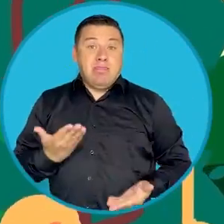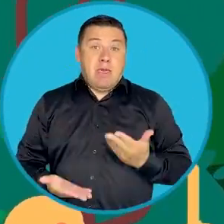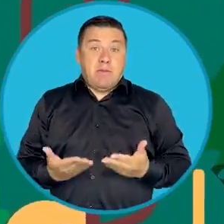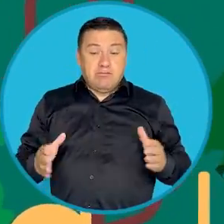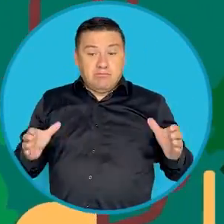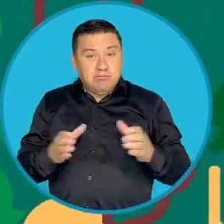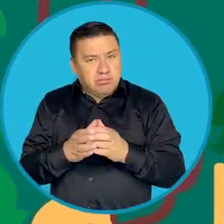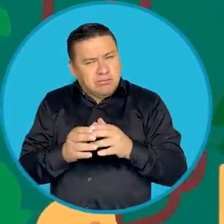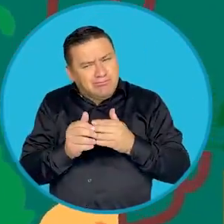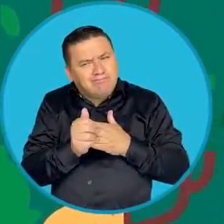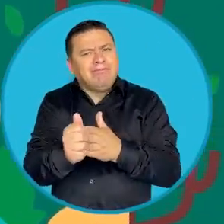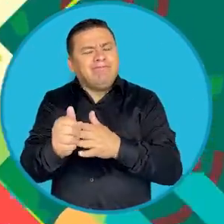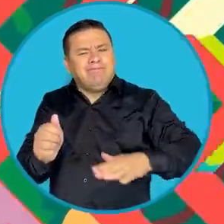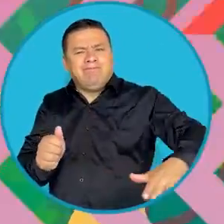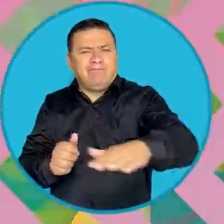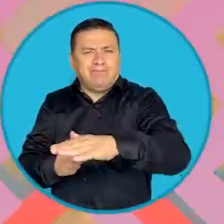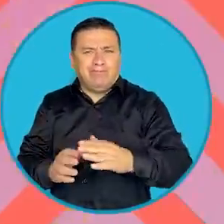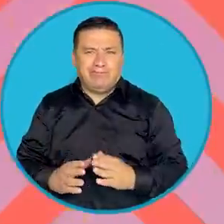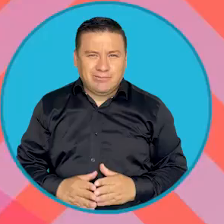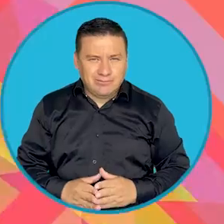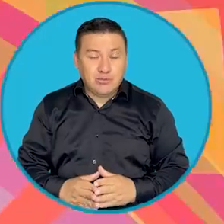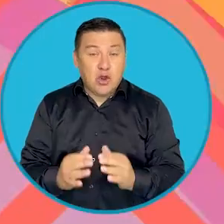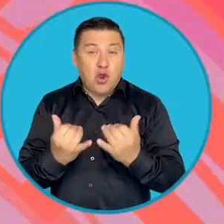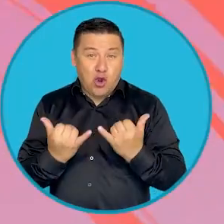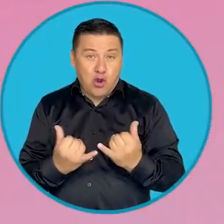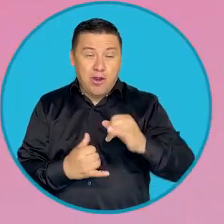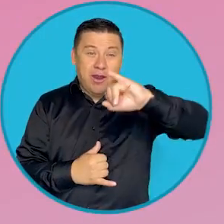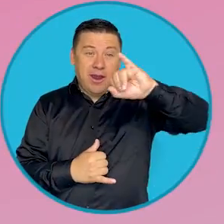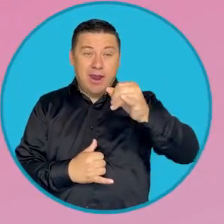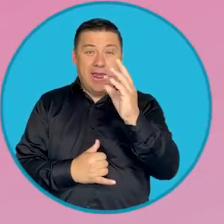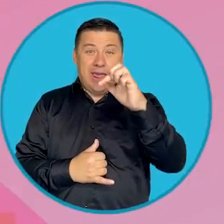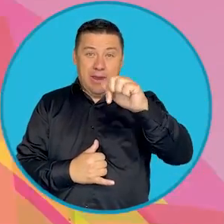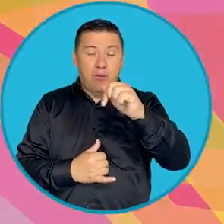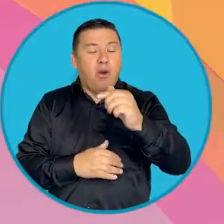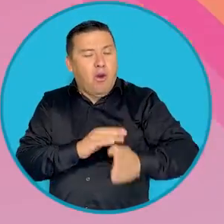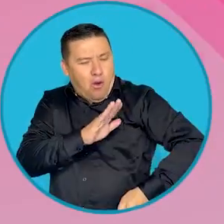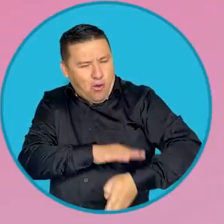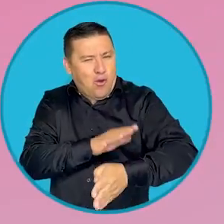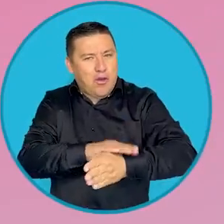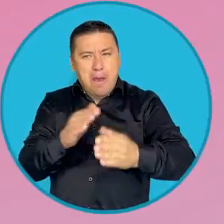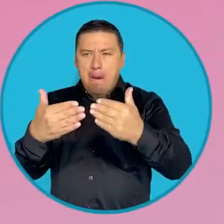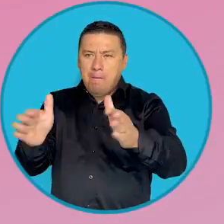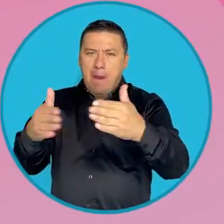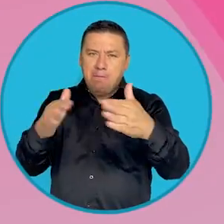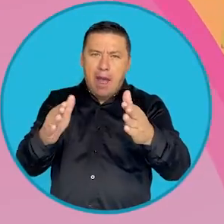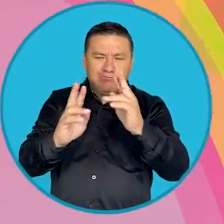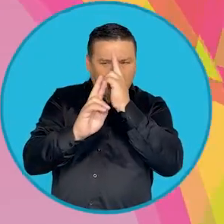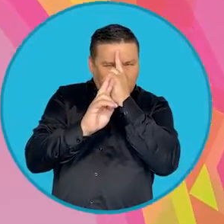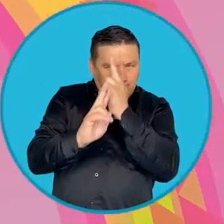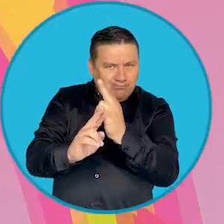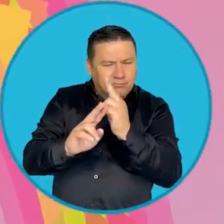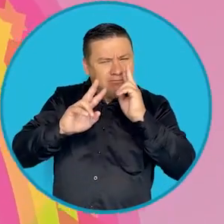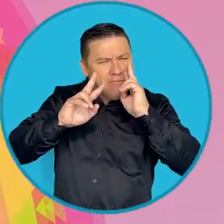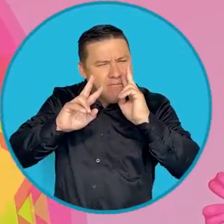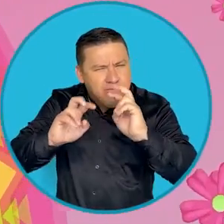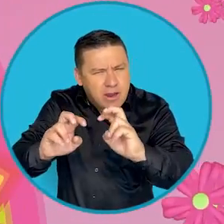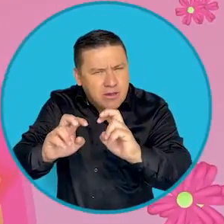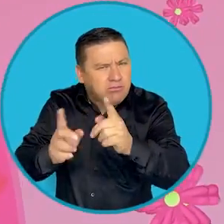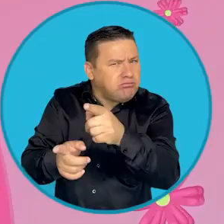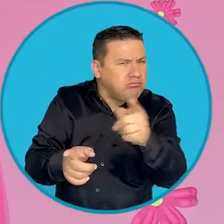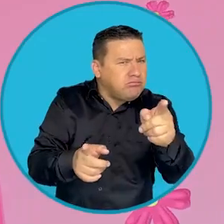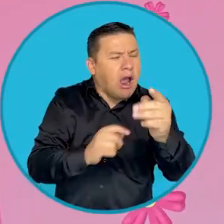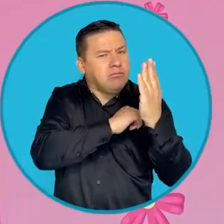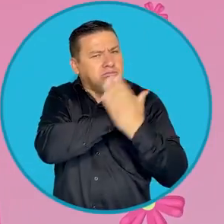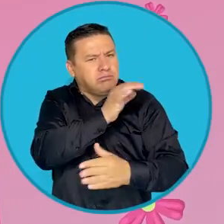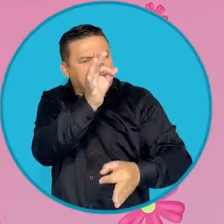que depende, además, la estabilidad de todo el planeta. Hoy, la JEP continúa con la labor abriendo nuevos macrocasos para investigar,